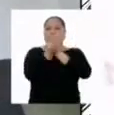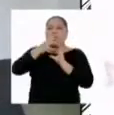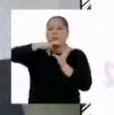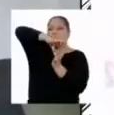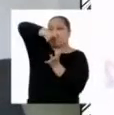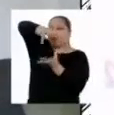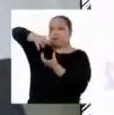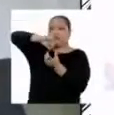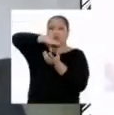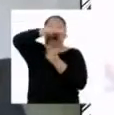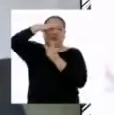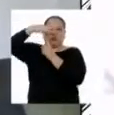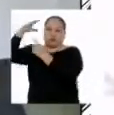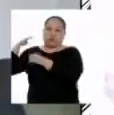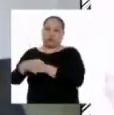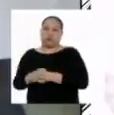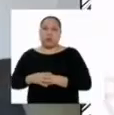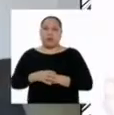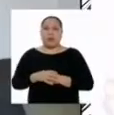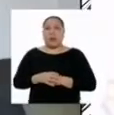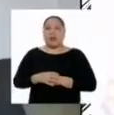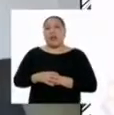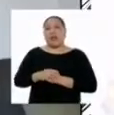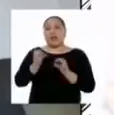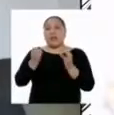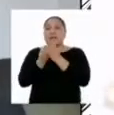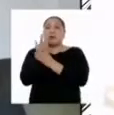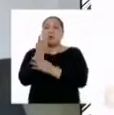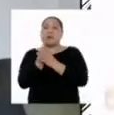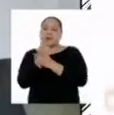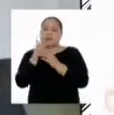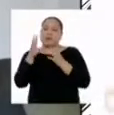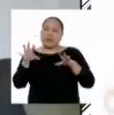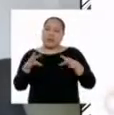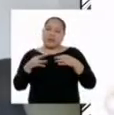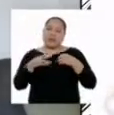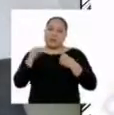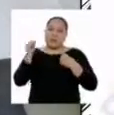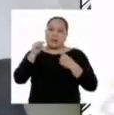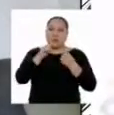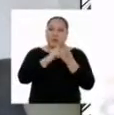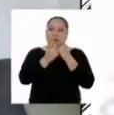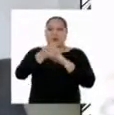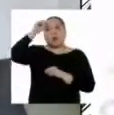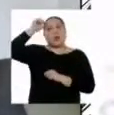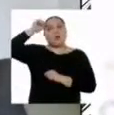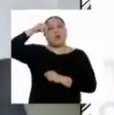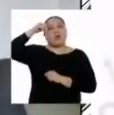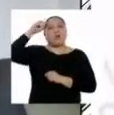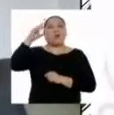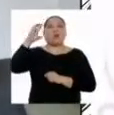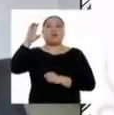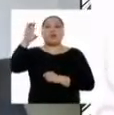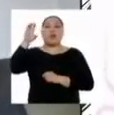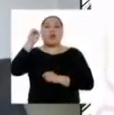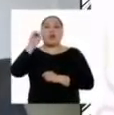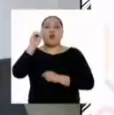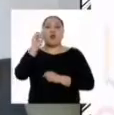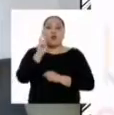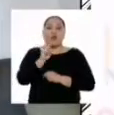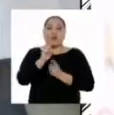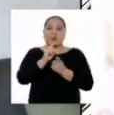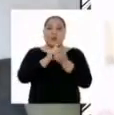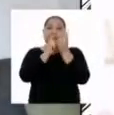Las plantas se van a adaptar a estos cambios. Recordemos que el dióxido de carbono